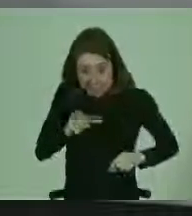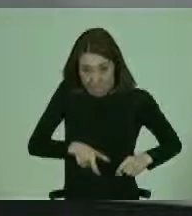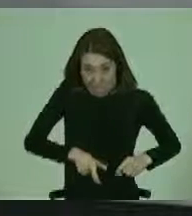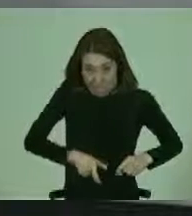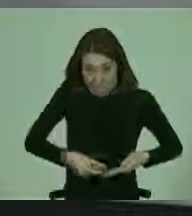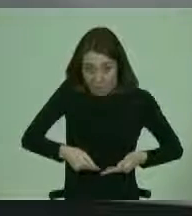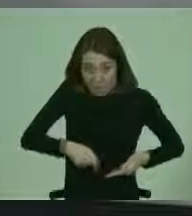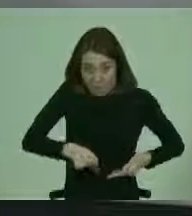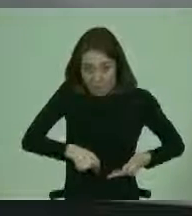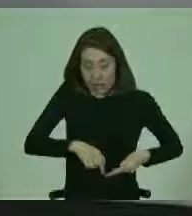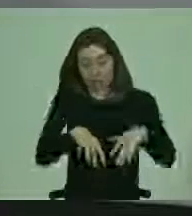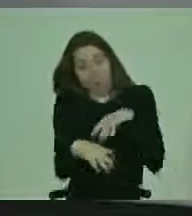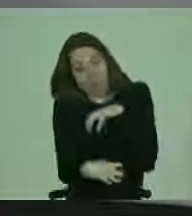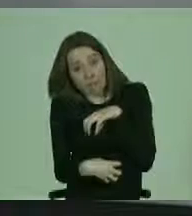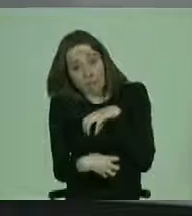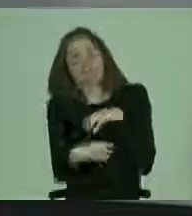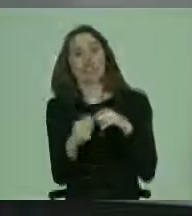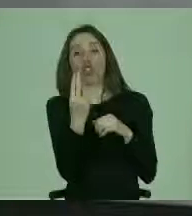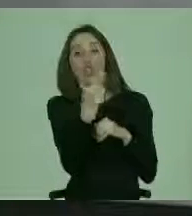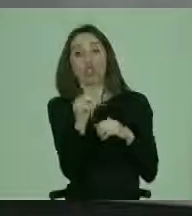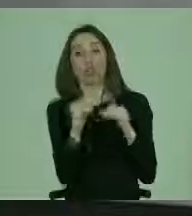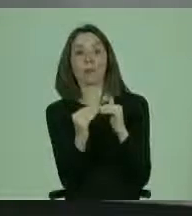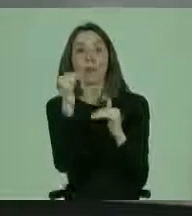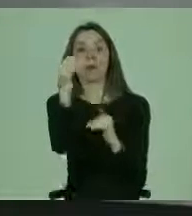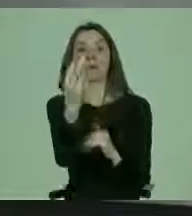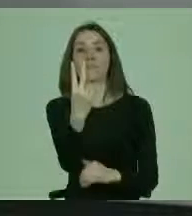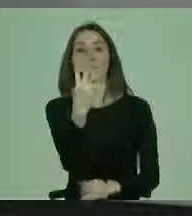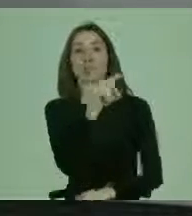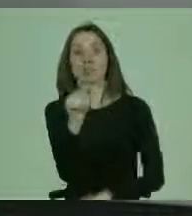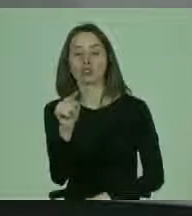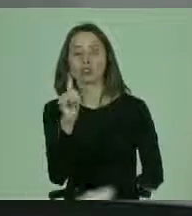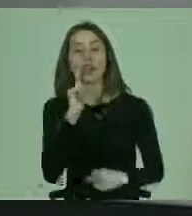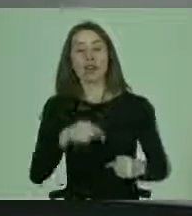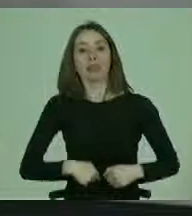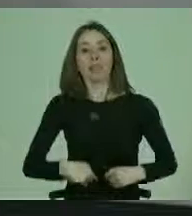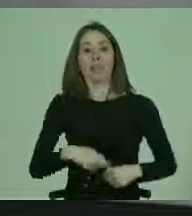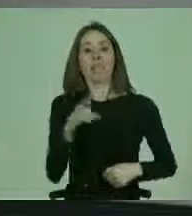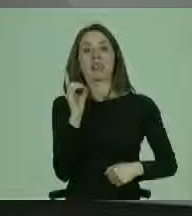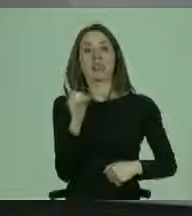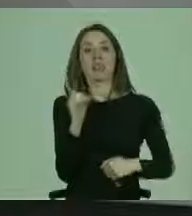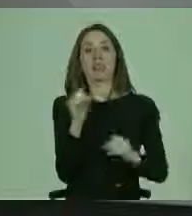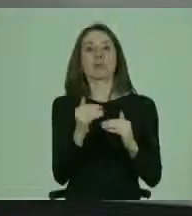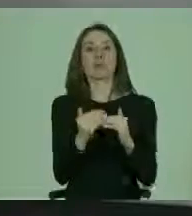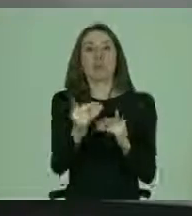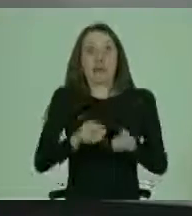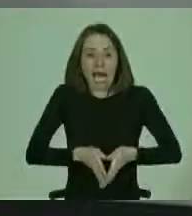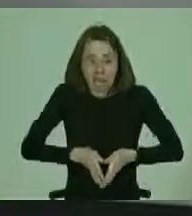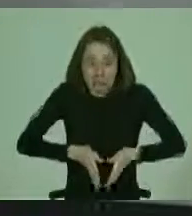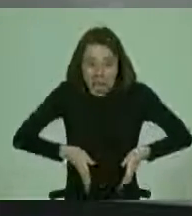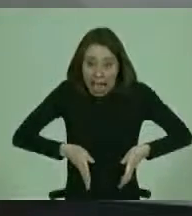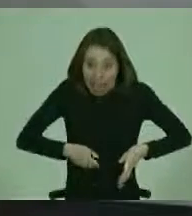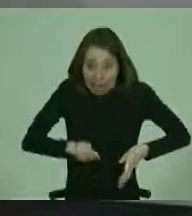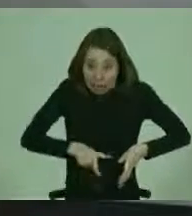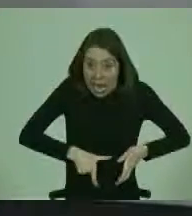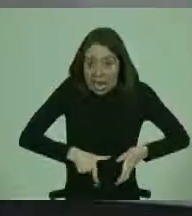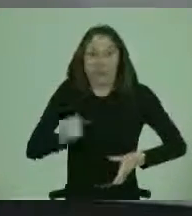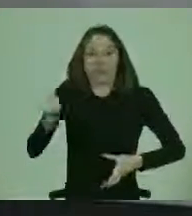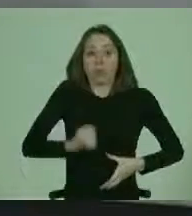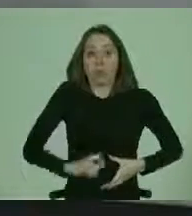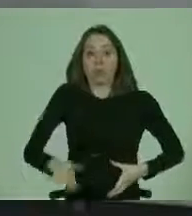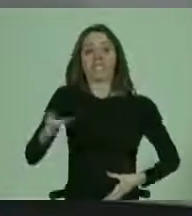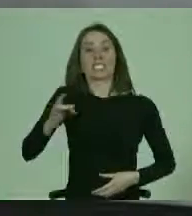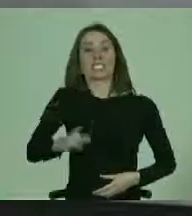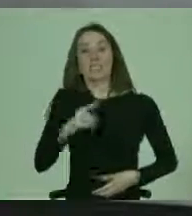tiene malformaciones, tiene finalmente discapacidad. Que es distinto al caso chileno, porque el caso chileno habla de